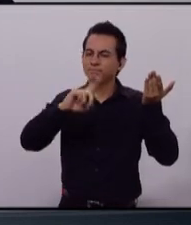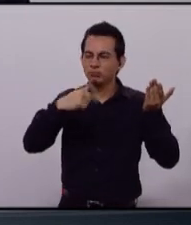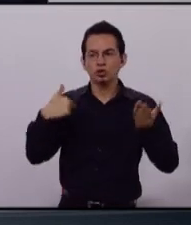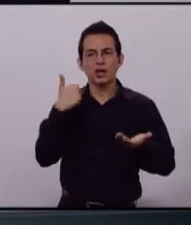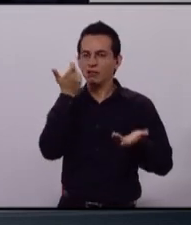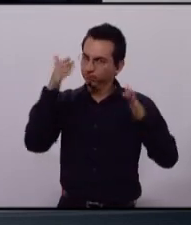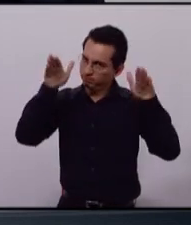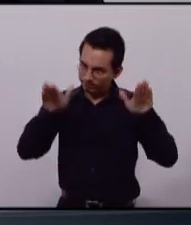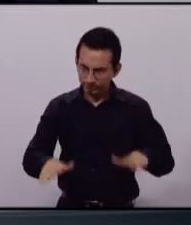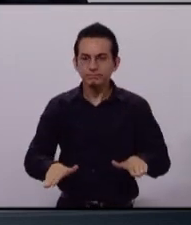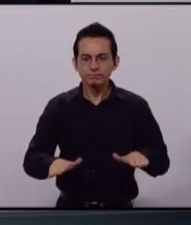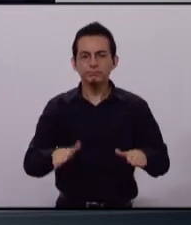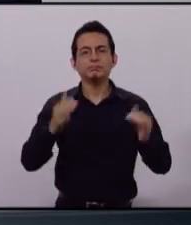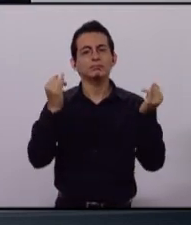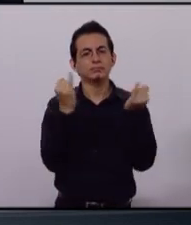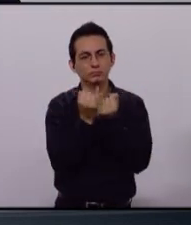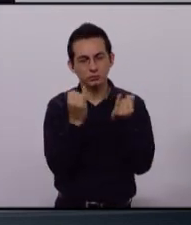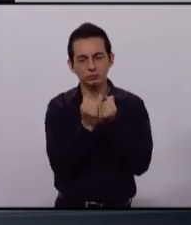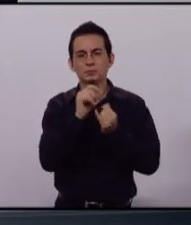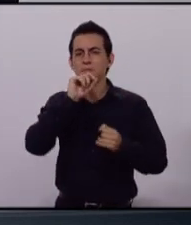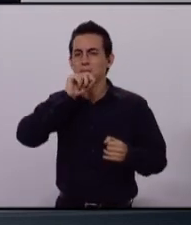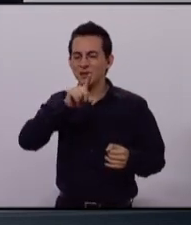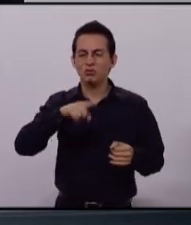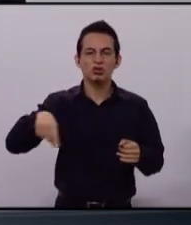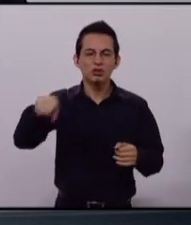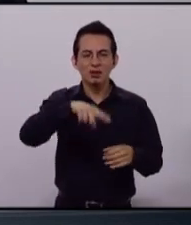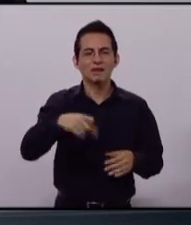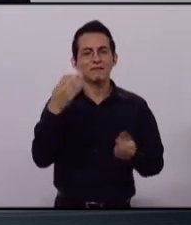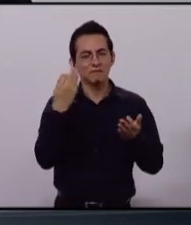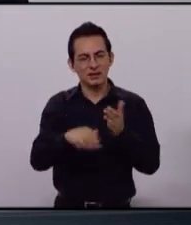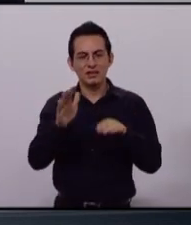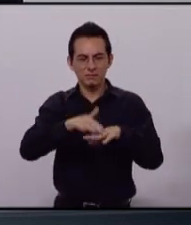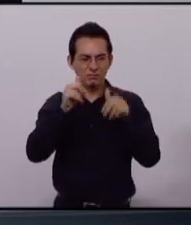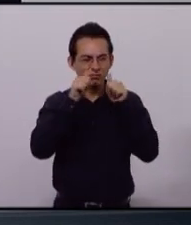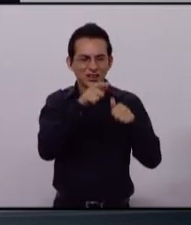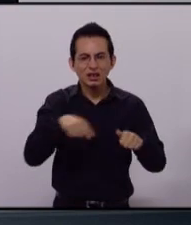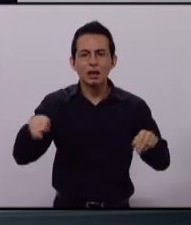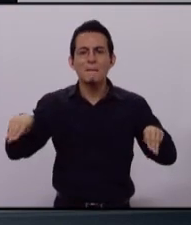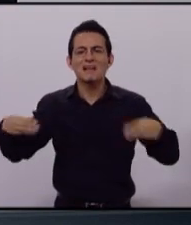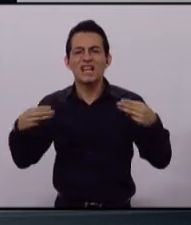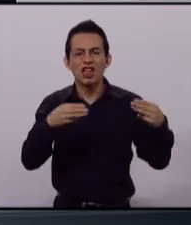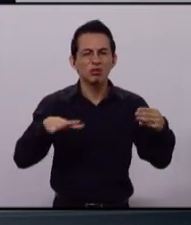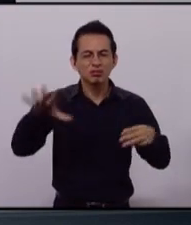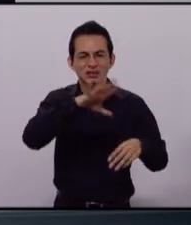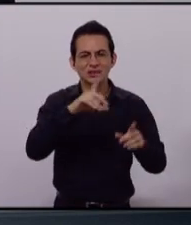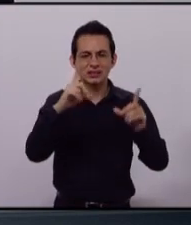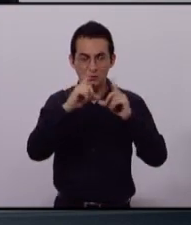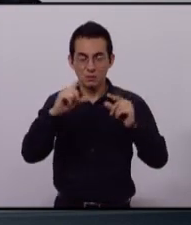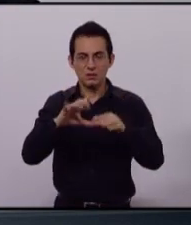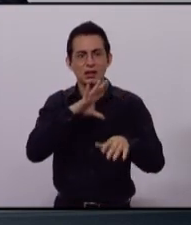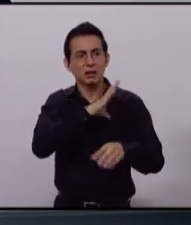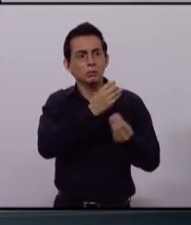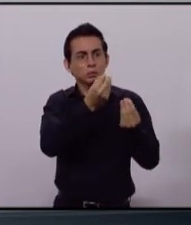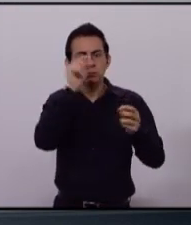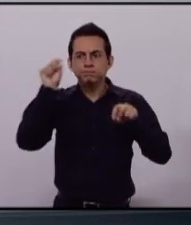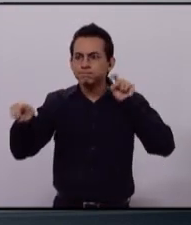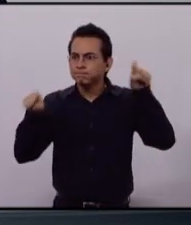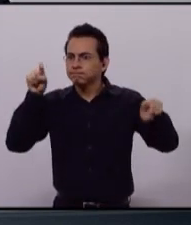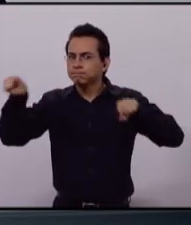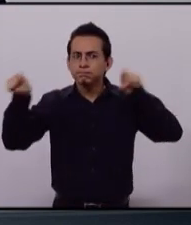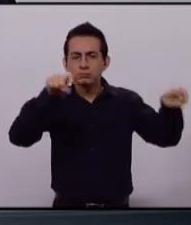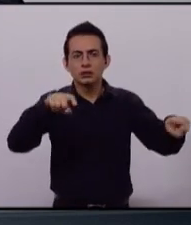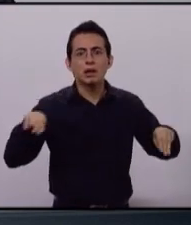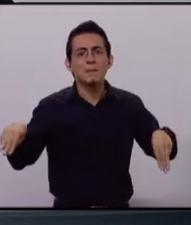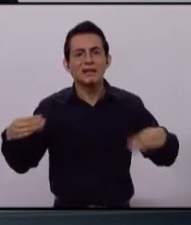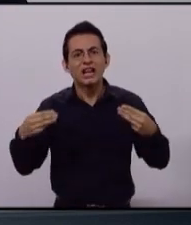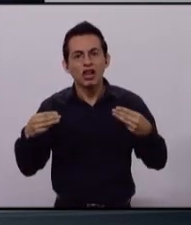apostamos por igual a una dignificación de los mercados municipales. Zapopan tiene 50 mercados de